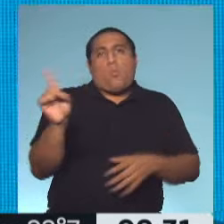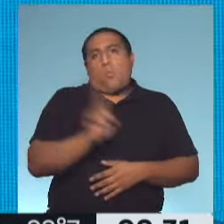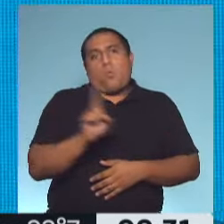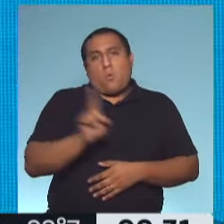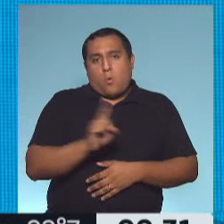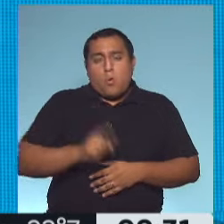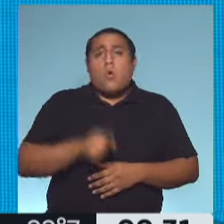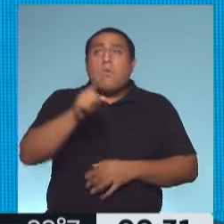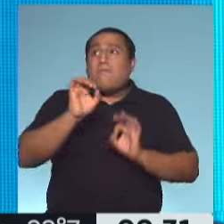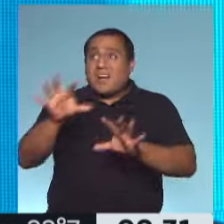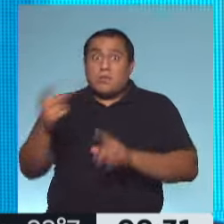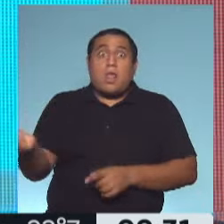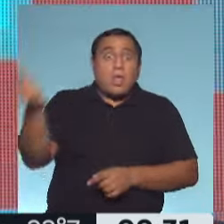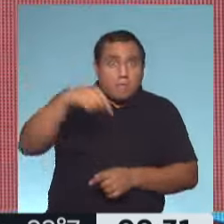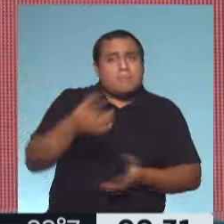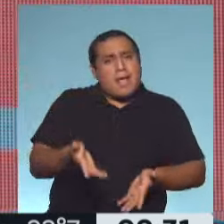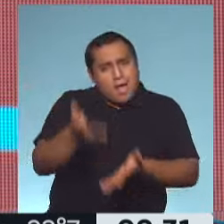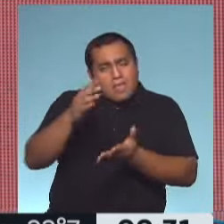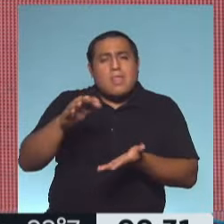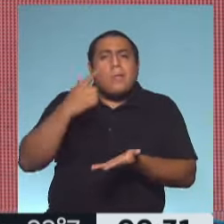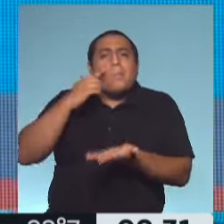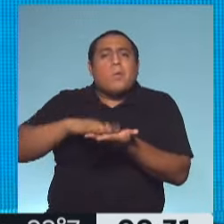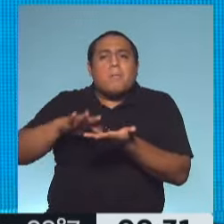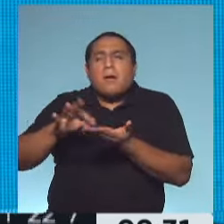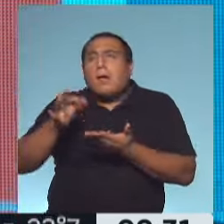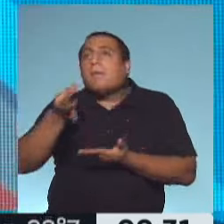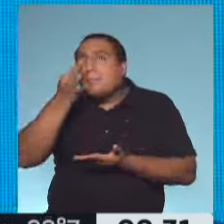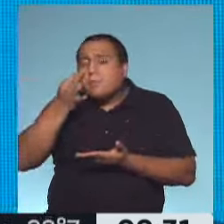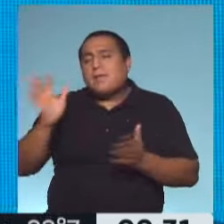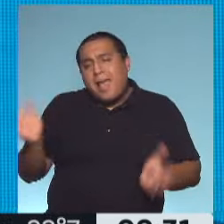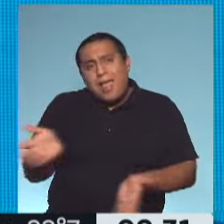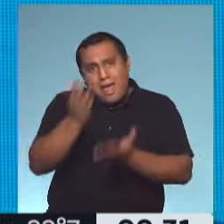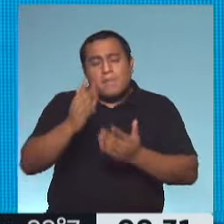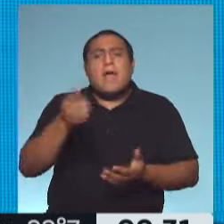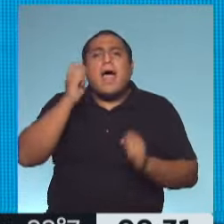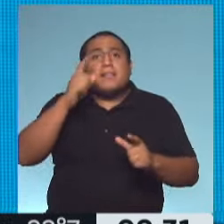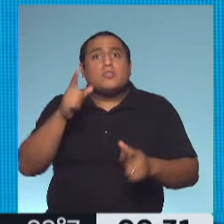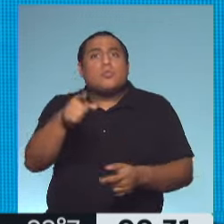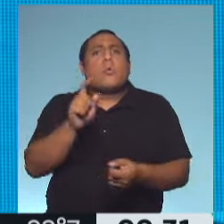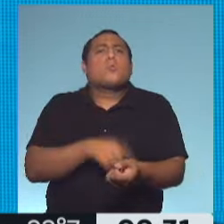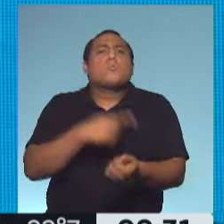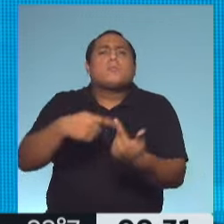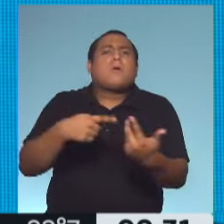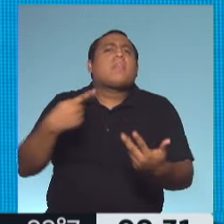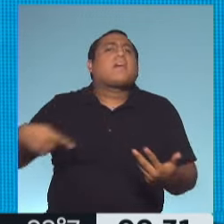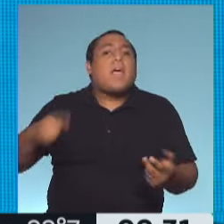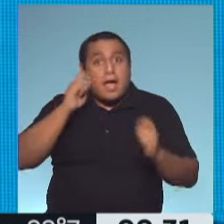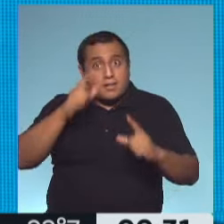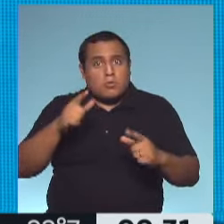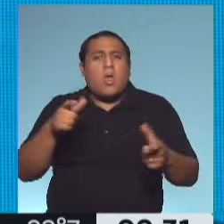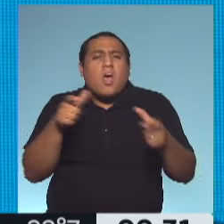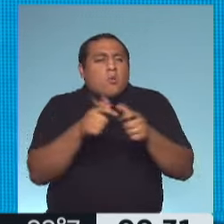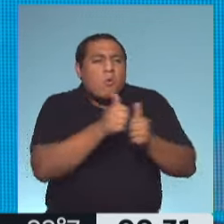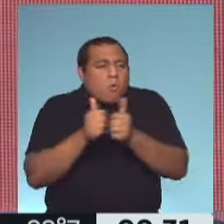Si viniste de vacaciones, anda a testearte, chequeá, estate atento a tus hábitos y trata de evitar todas las reuniones